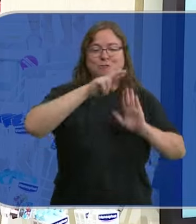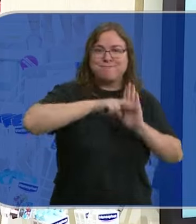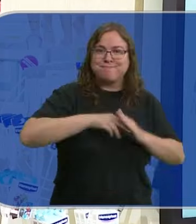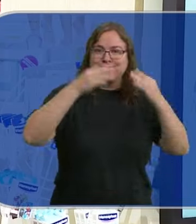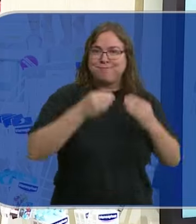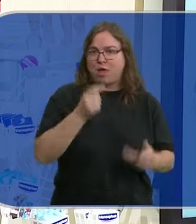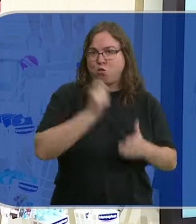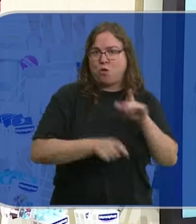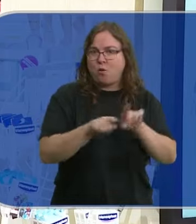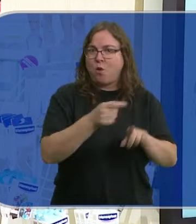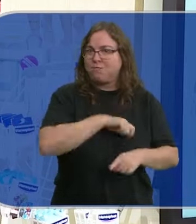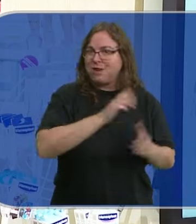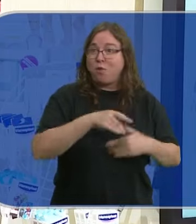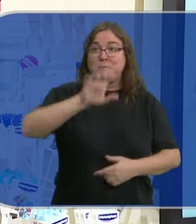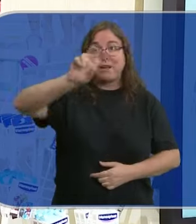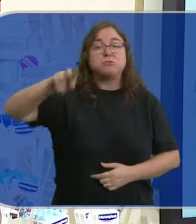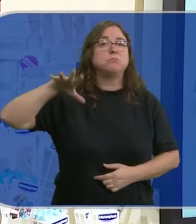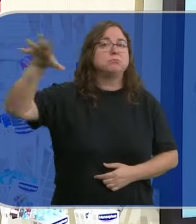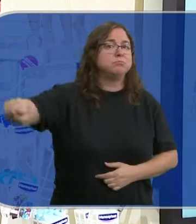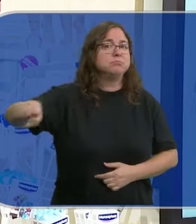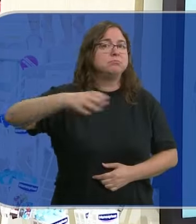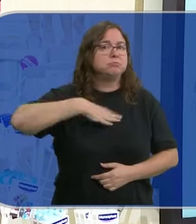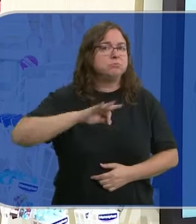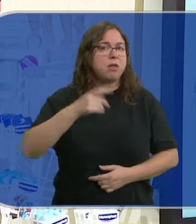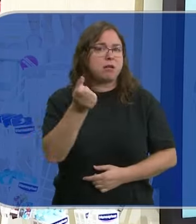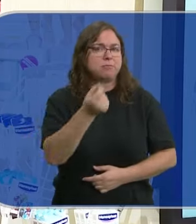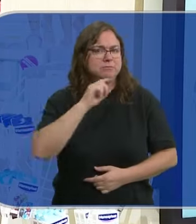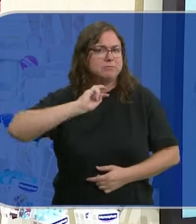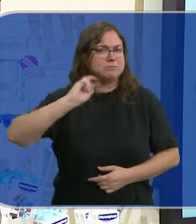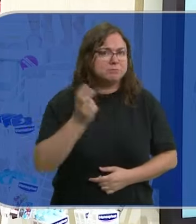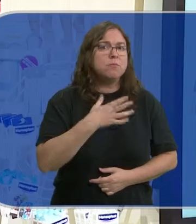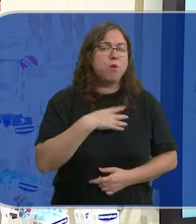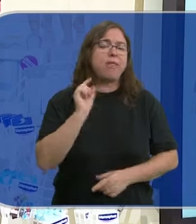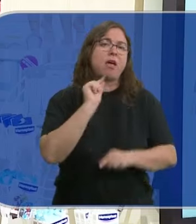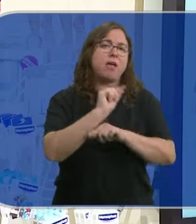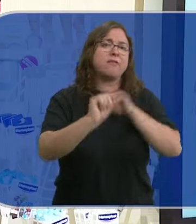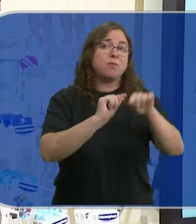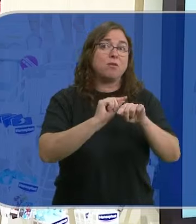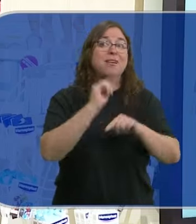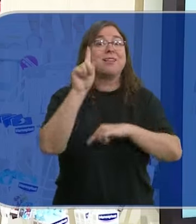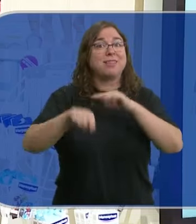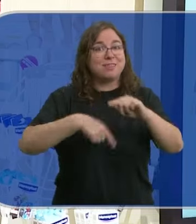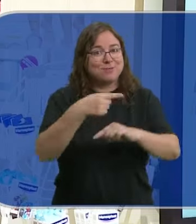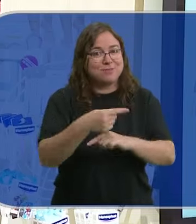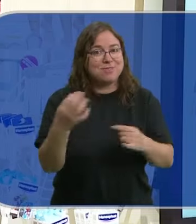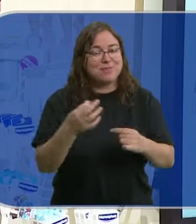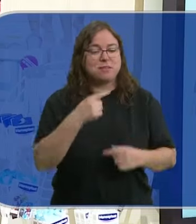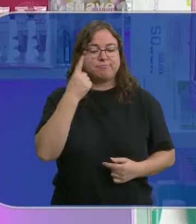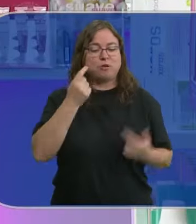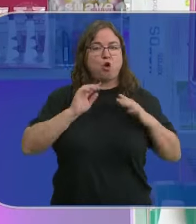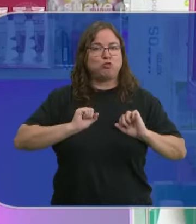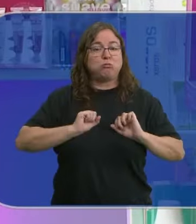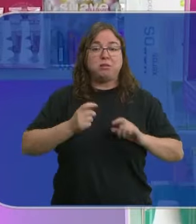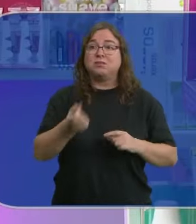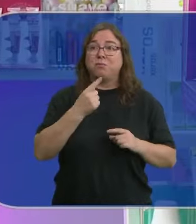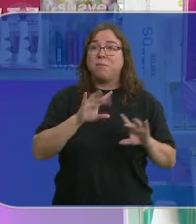regulación tan estricta como la nuestra, que se pueden adquirir este tipo de compuestos y eso también favorece la aparición de resistencias.